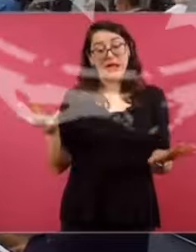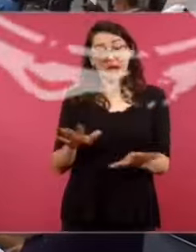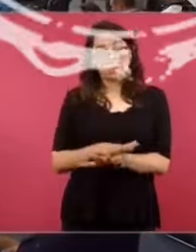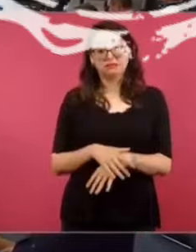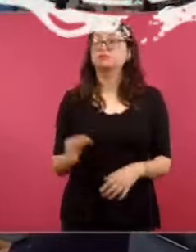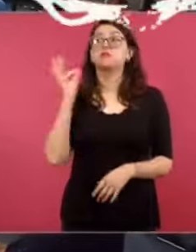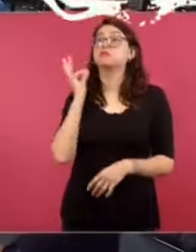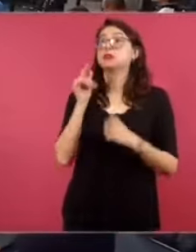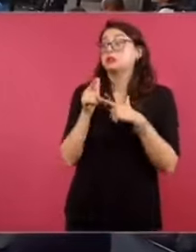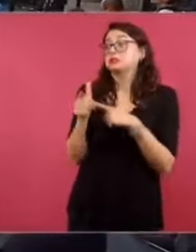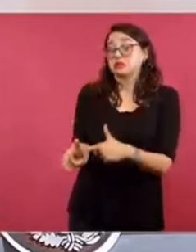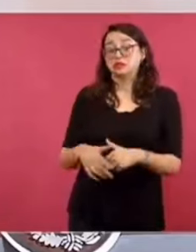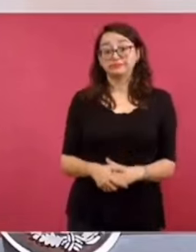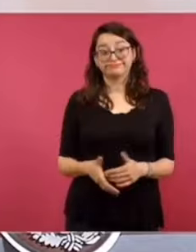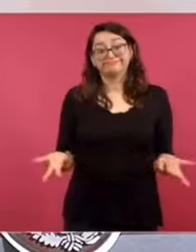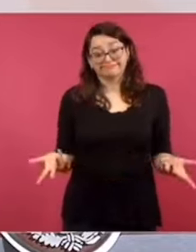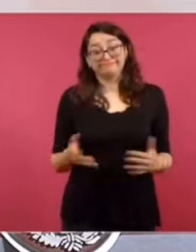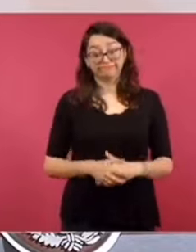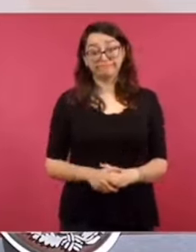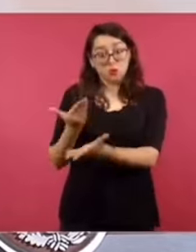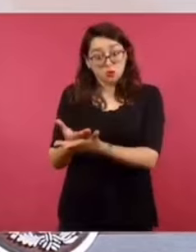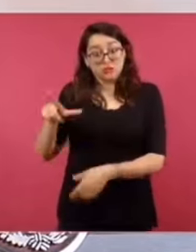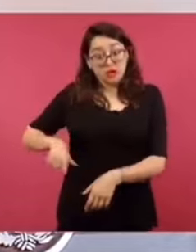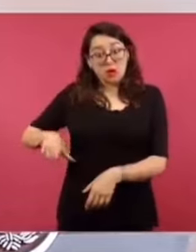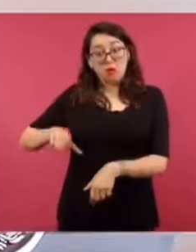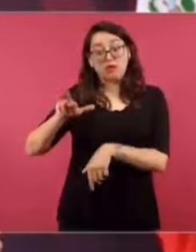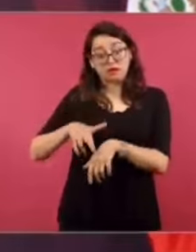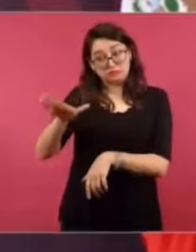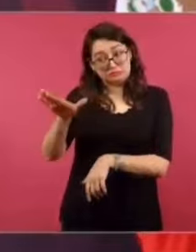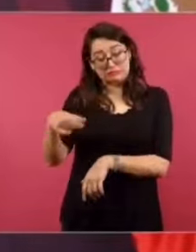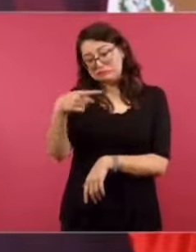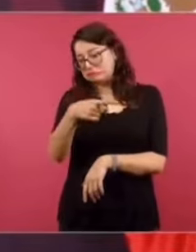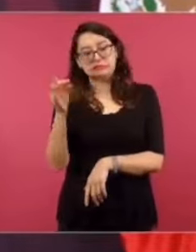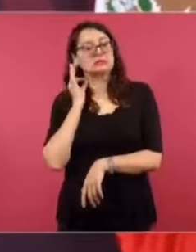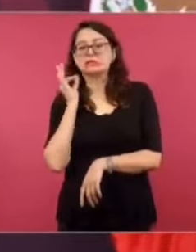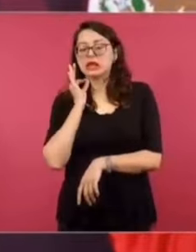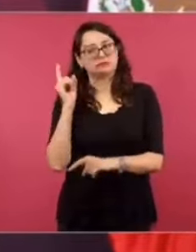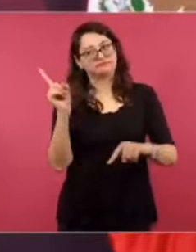¿Pero ahí sigue el fiscal? Sí, se lo plantee. Y me llamó mucho la atención.